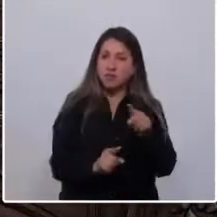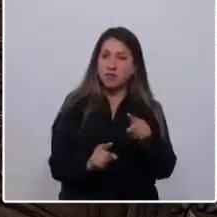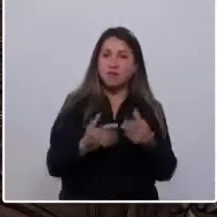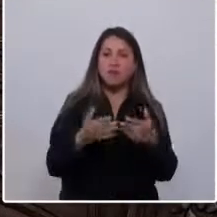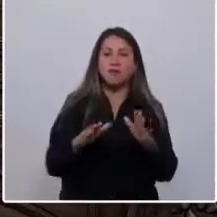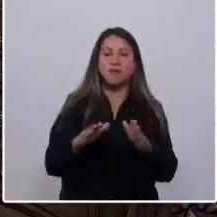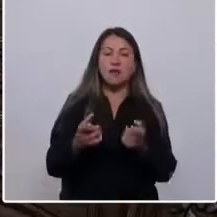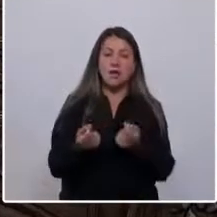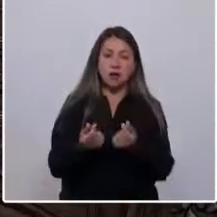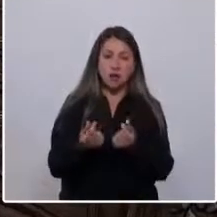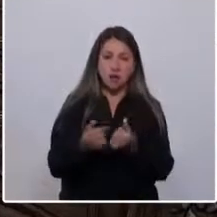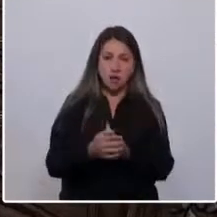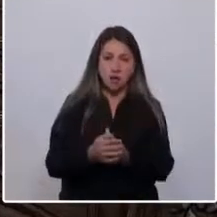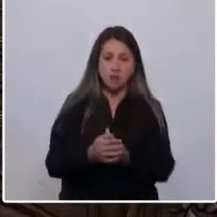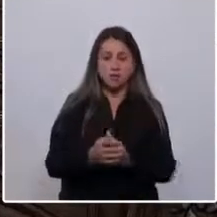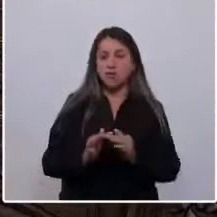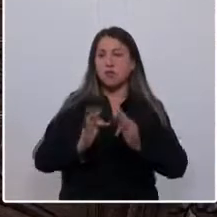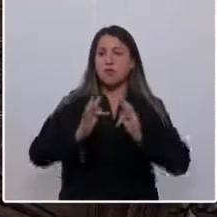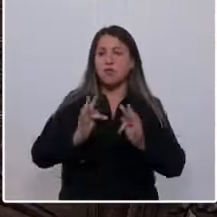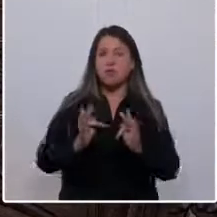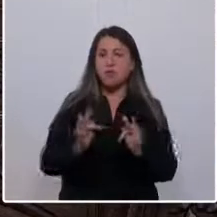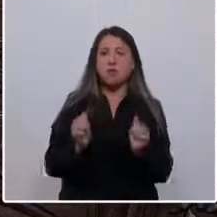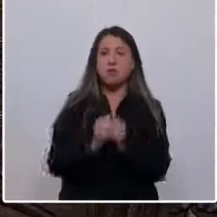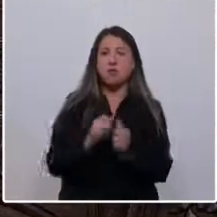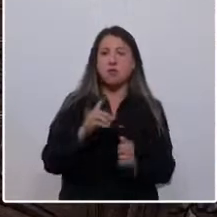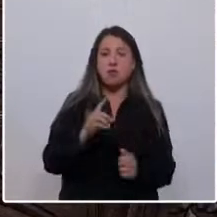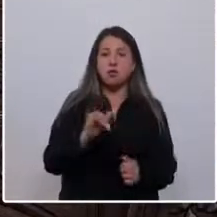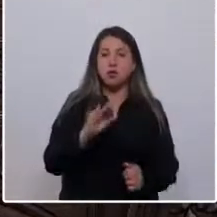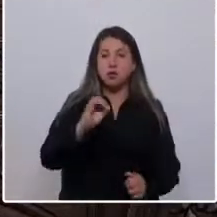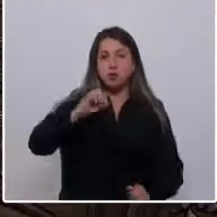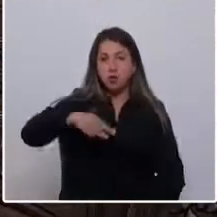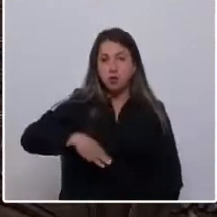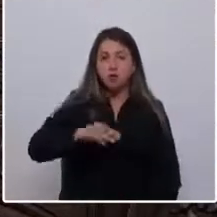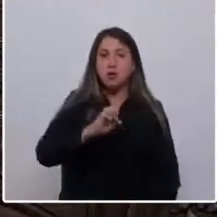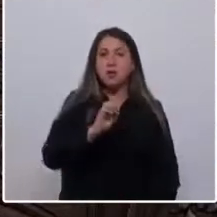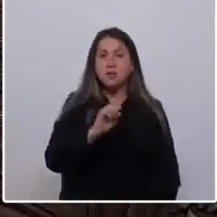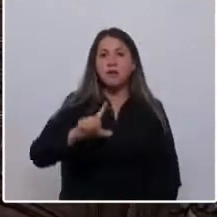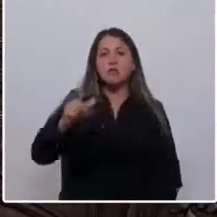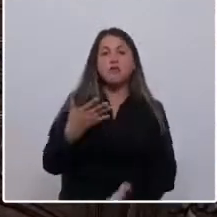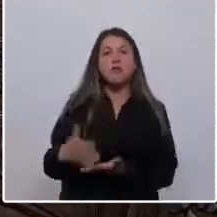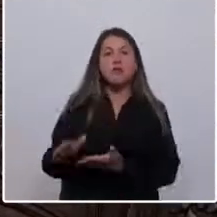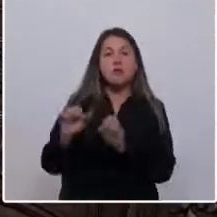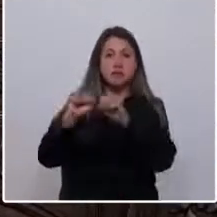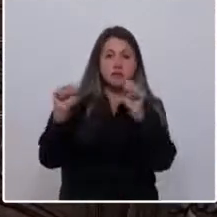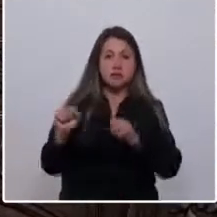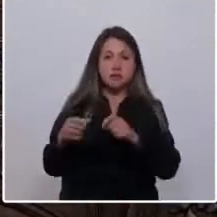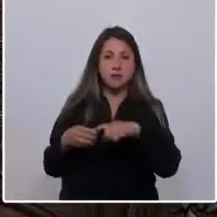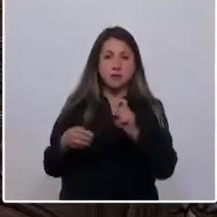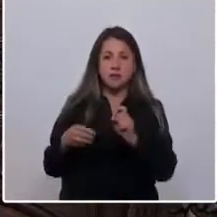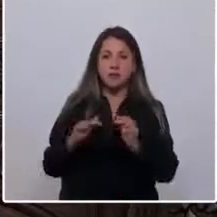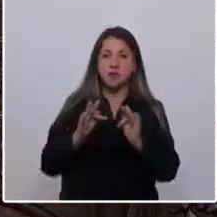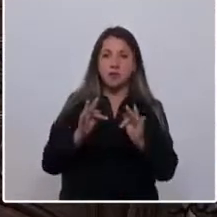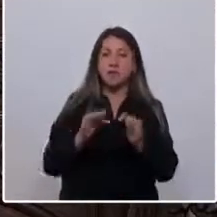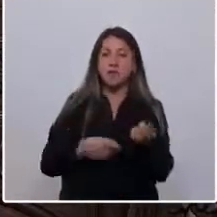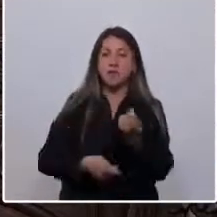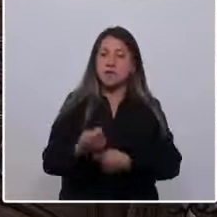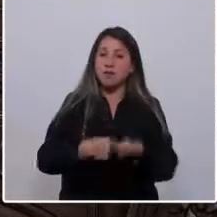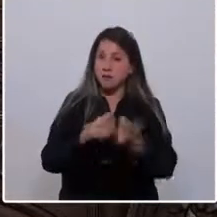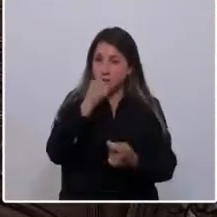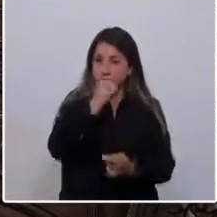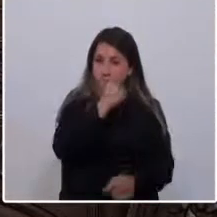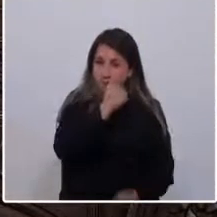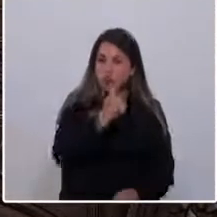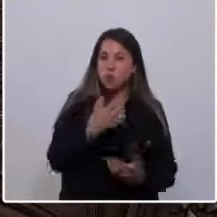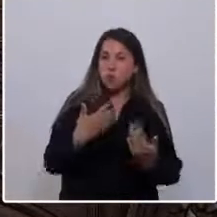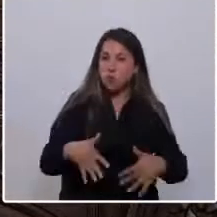libertad económica. Nunca más un DICOM deja a un emprendedor fuera del sistema. El narcotráfico y la drogadicción es un